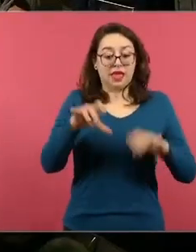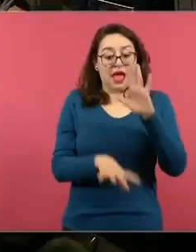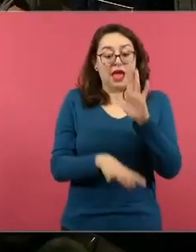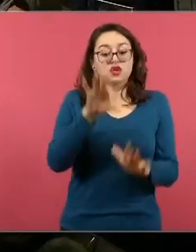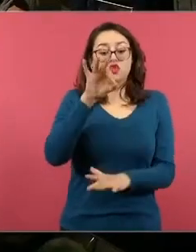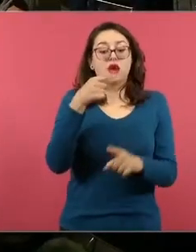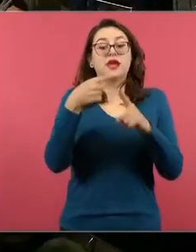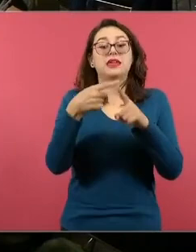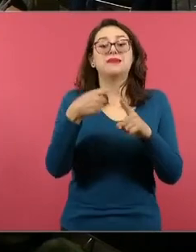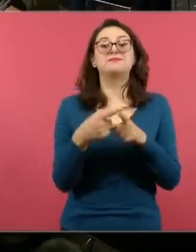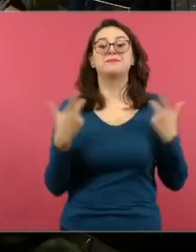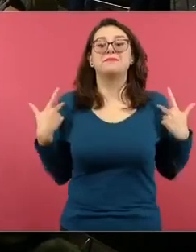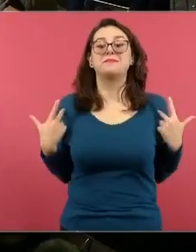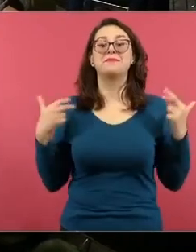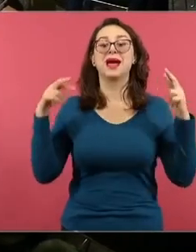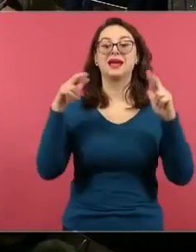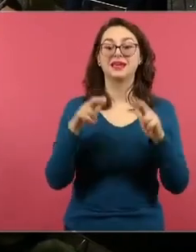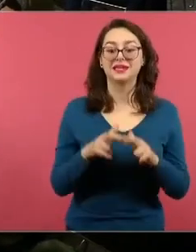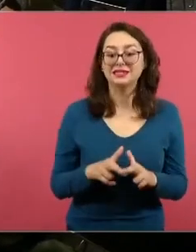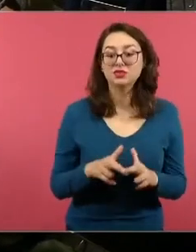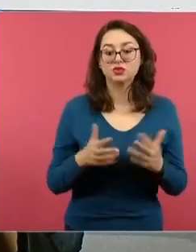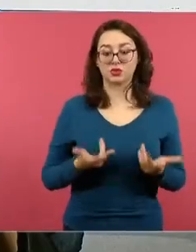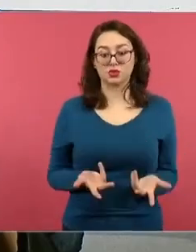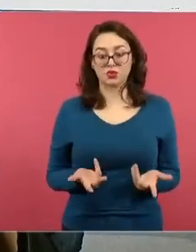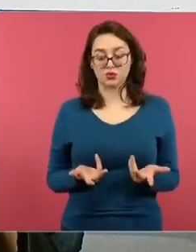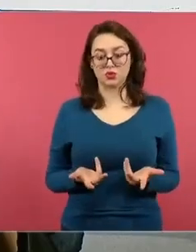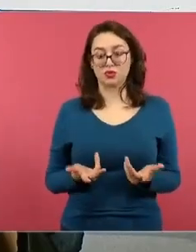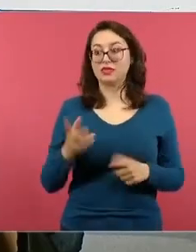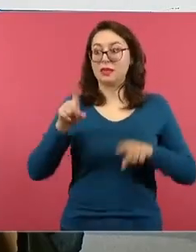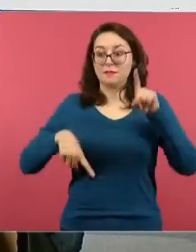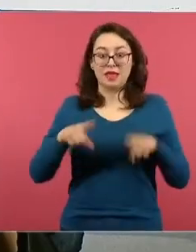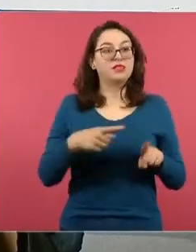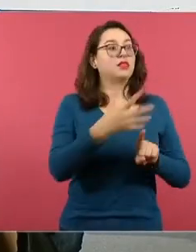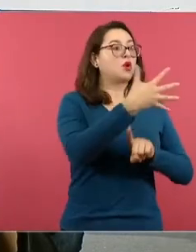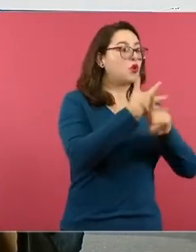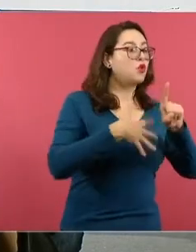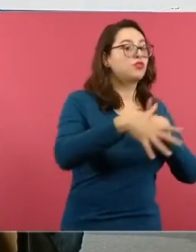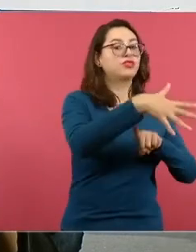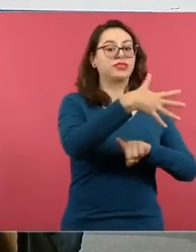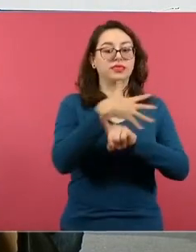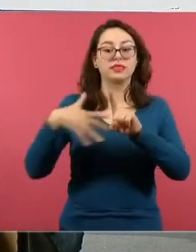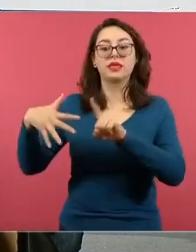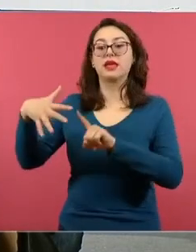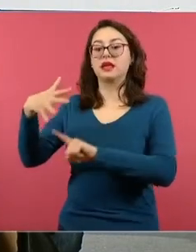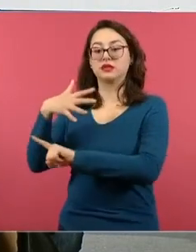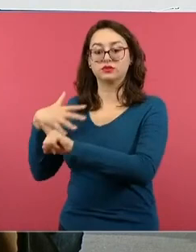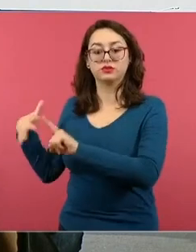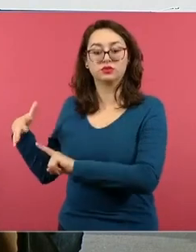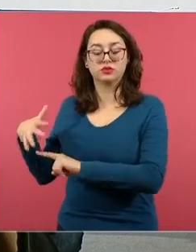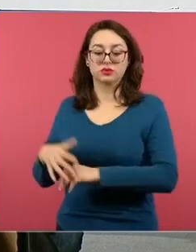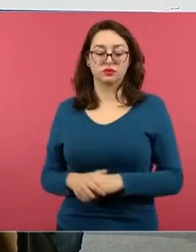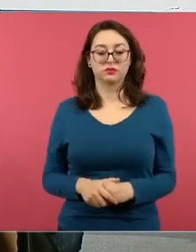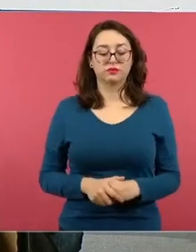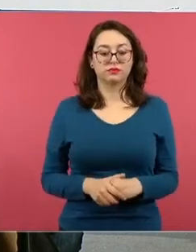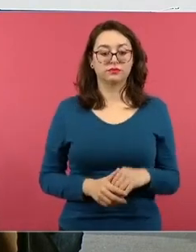esto se contempla en una asamblea, es decir, el centro de la nueva